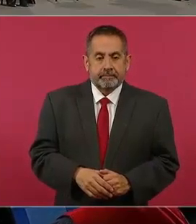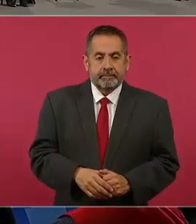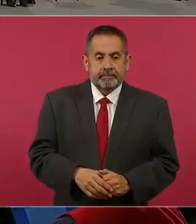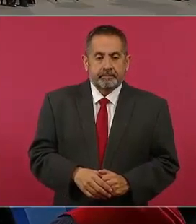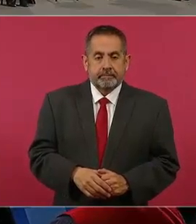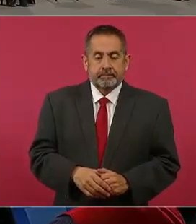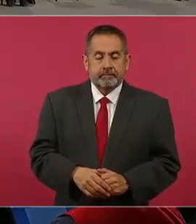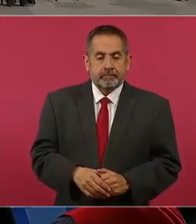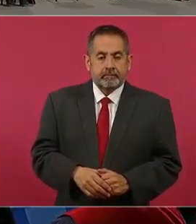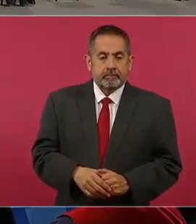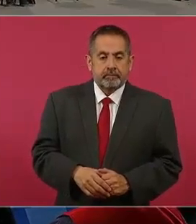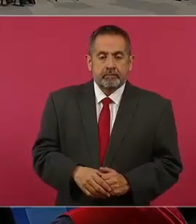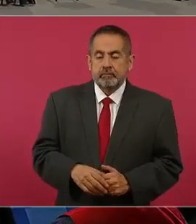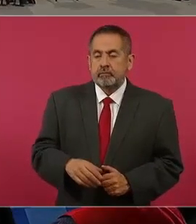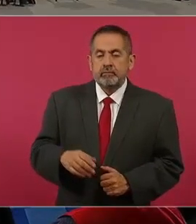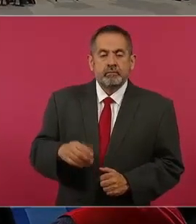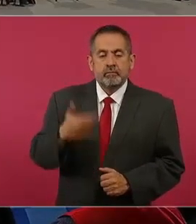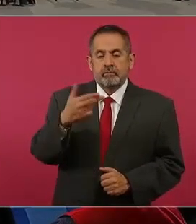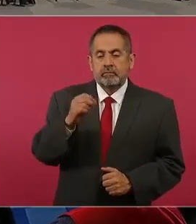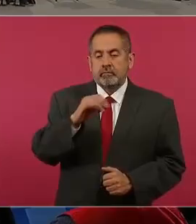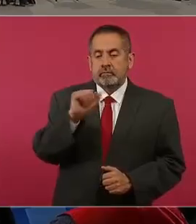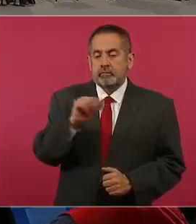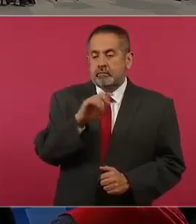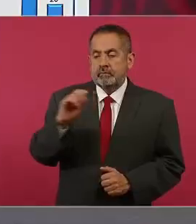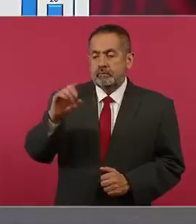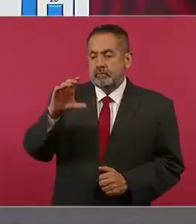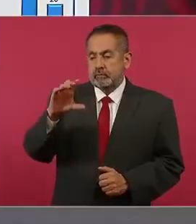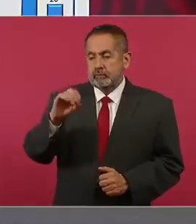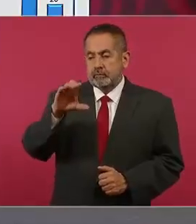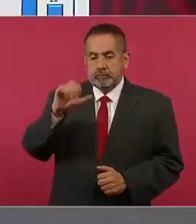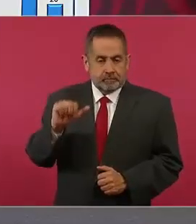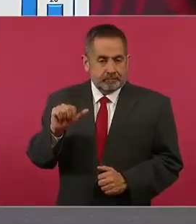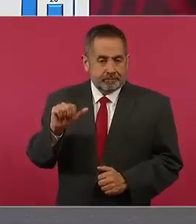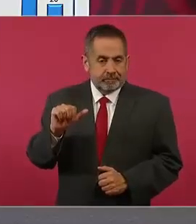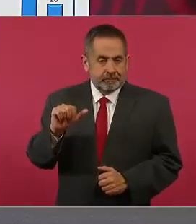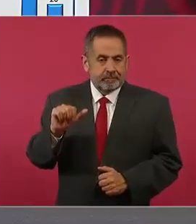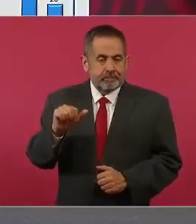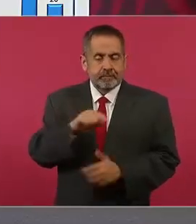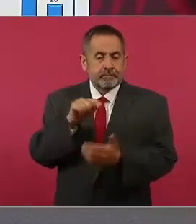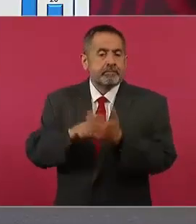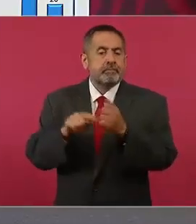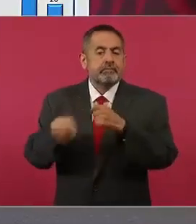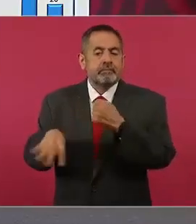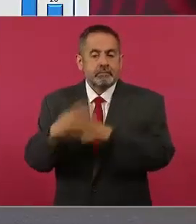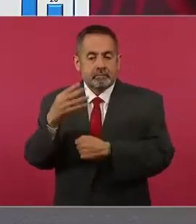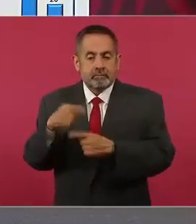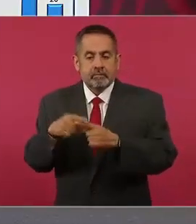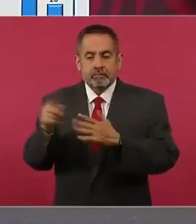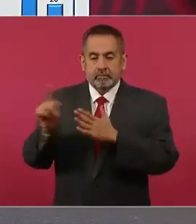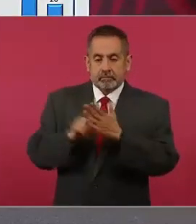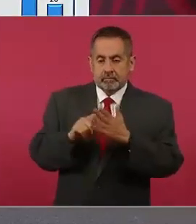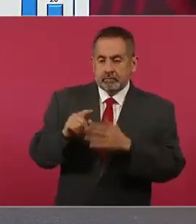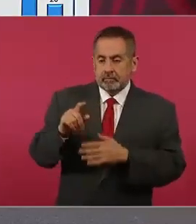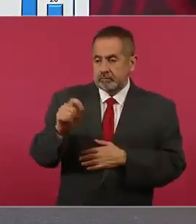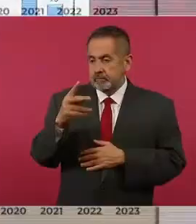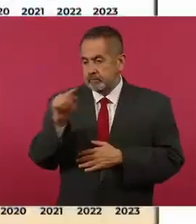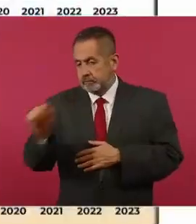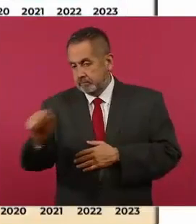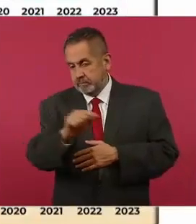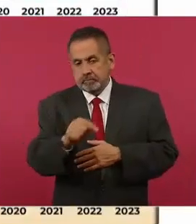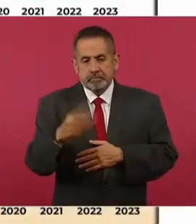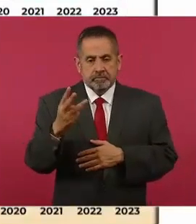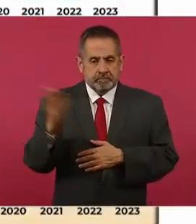Plantíos de hoja de coca en el periodo 14 en 2 hectáreas, en el mes 24 con 3